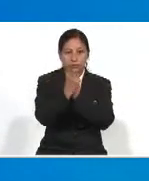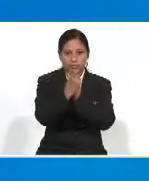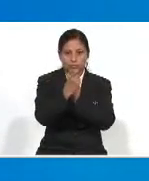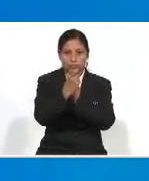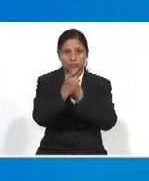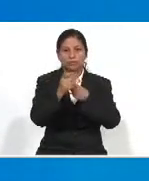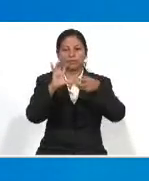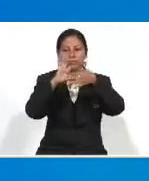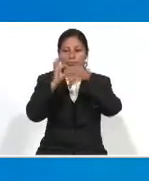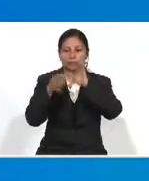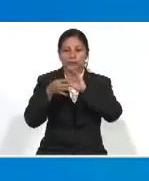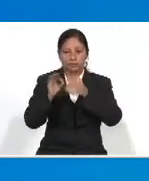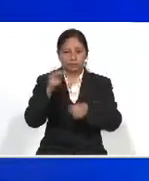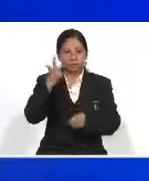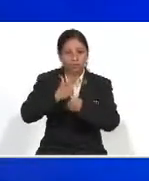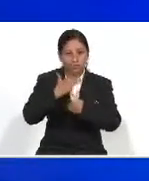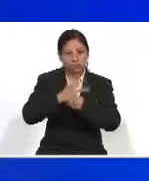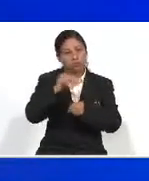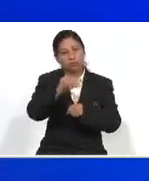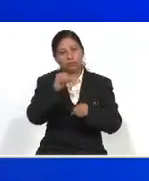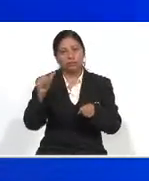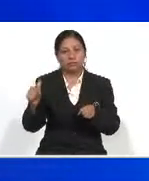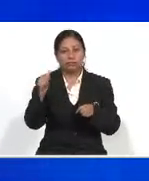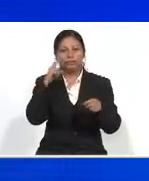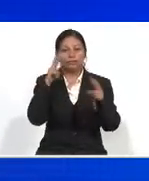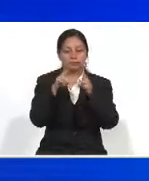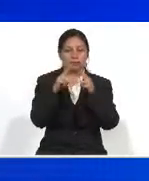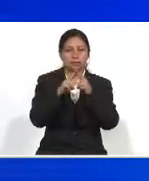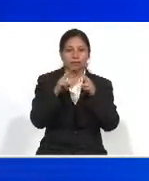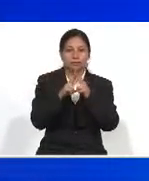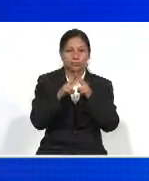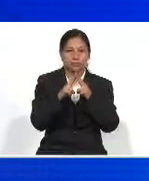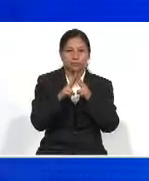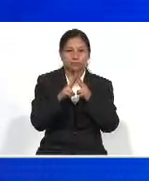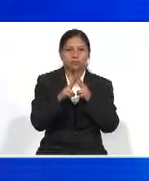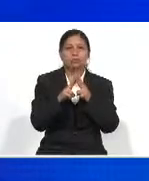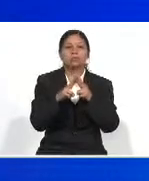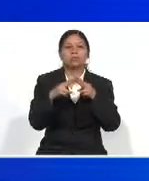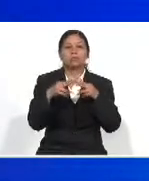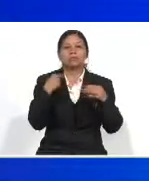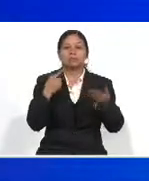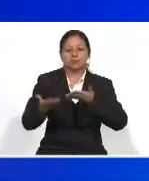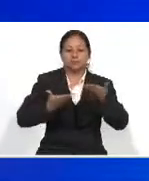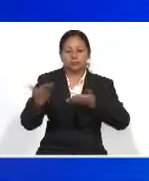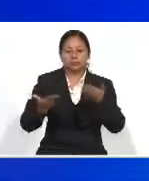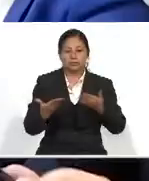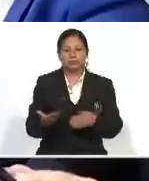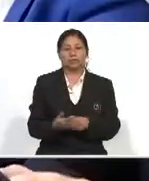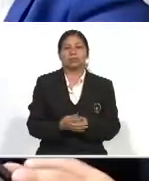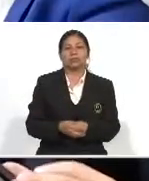Confederación Deportiva Autónoma de Guatemala, entre otras, para conocer detalles sobre la contratación de servidores cívicos.